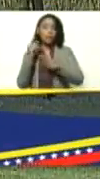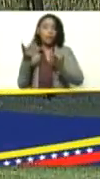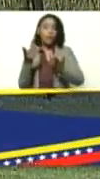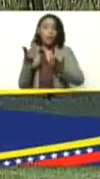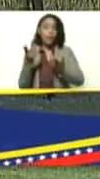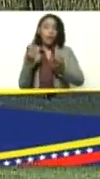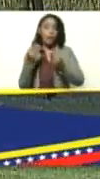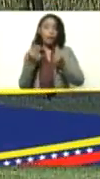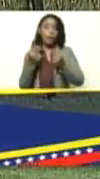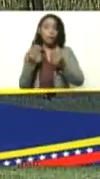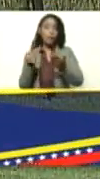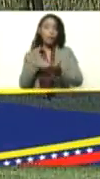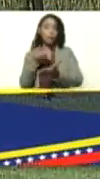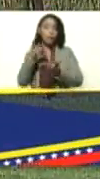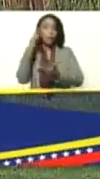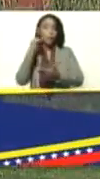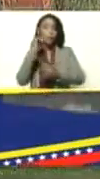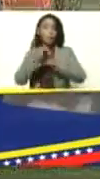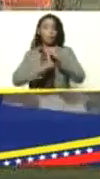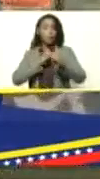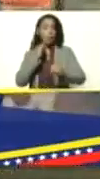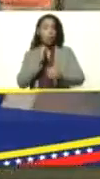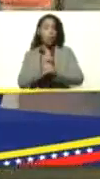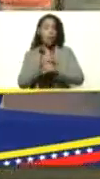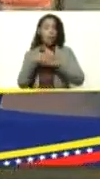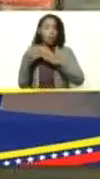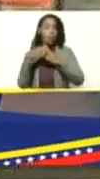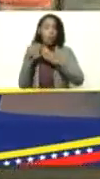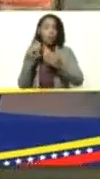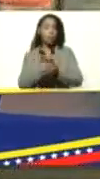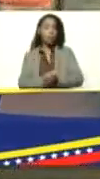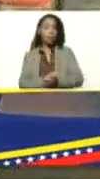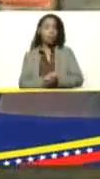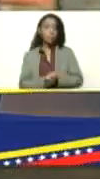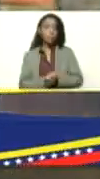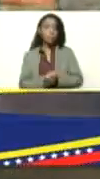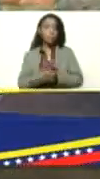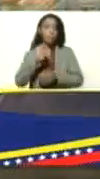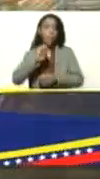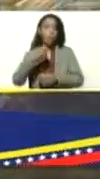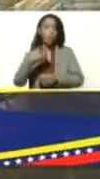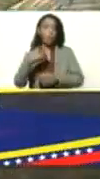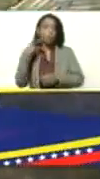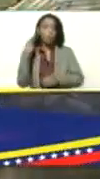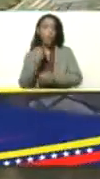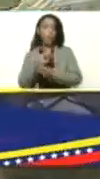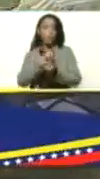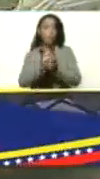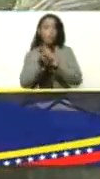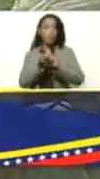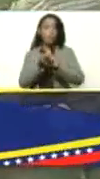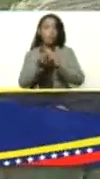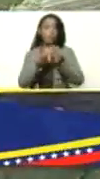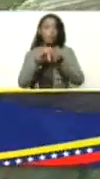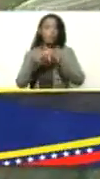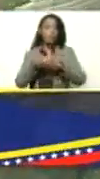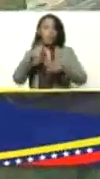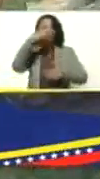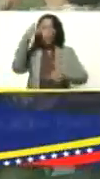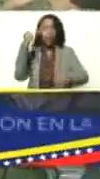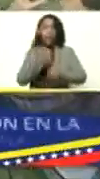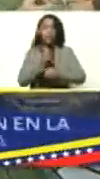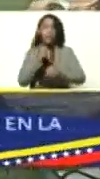nacional en bolívares e internacional en dólares en euros deben convertirse en generación de empleo